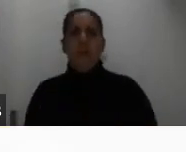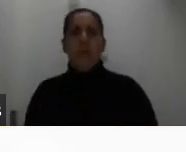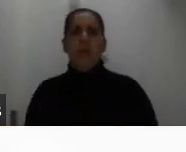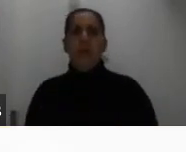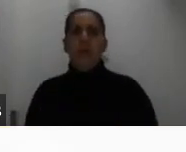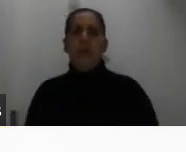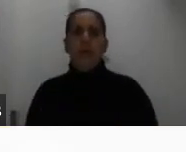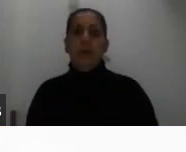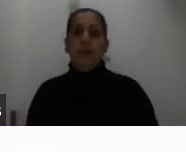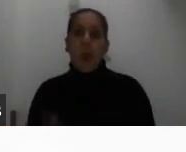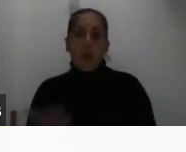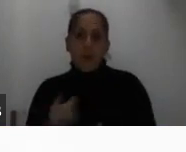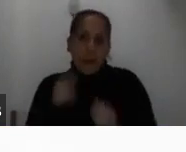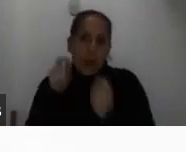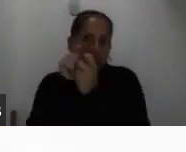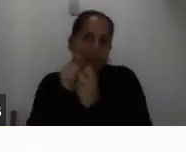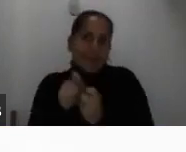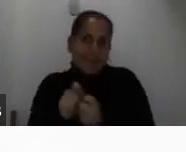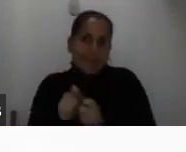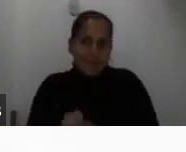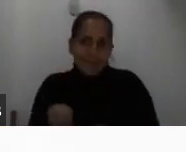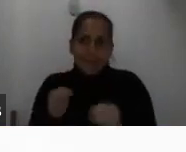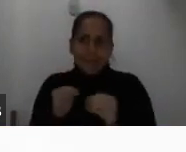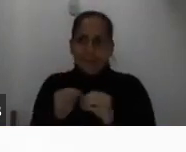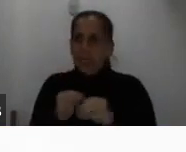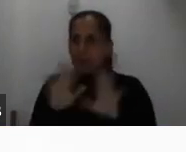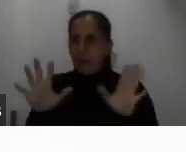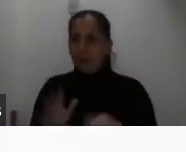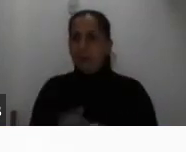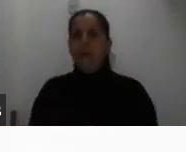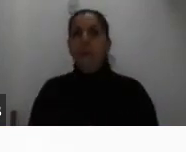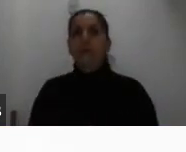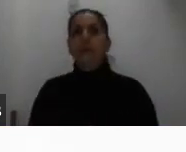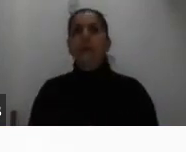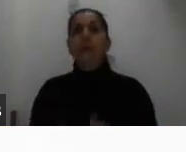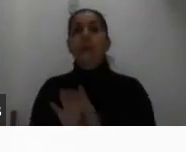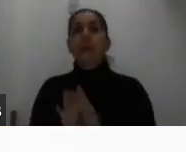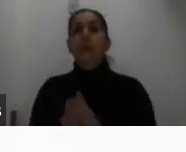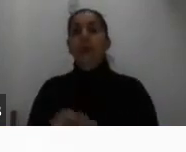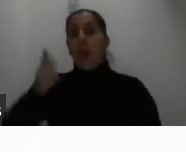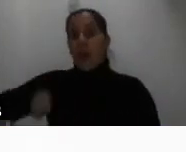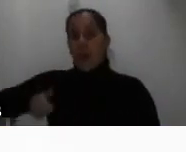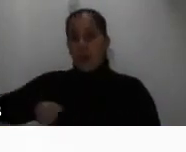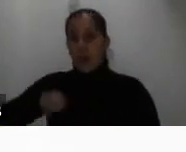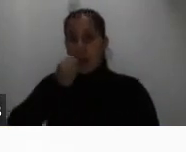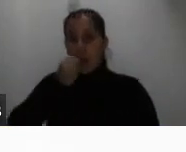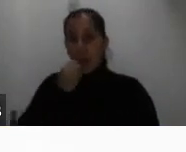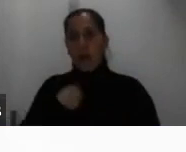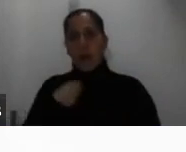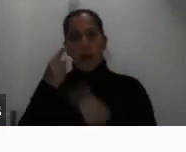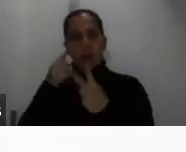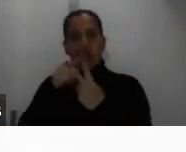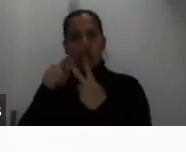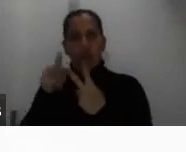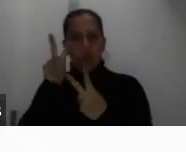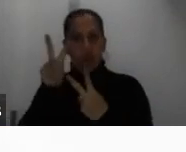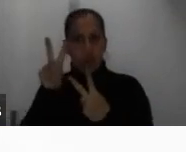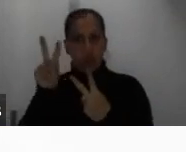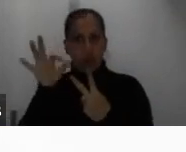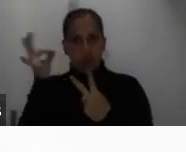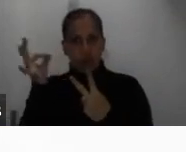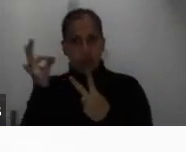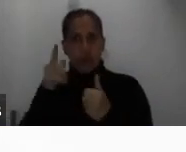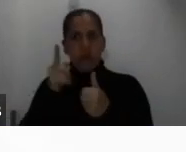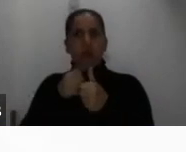Pero bueno, voy a detallarles un poco más a qué nos referimos. Si es una pensión alimentaria, existen dos tipos, la que es judicial